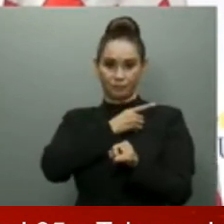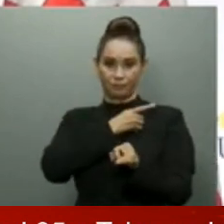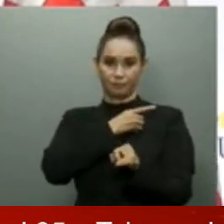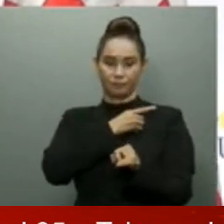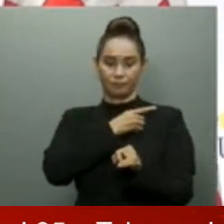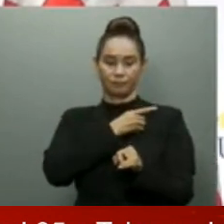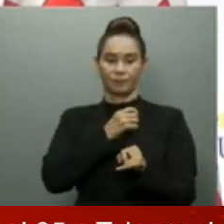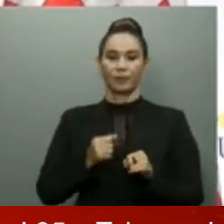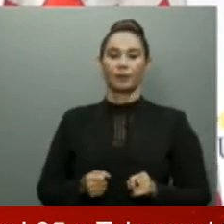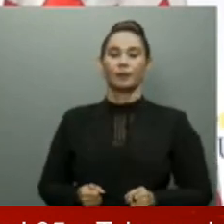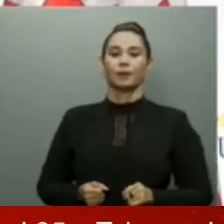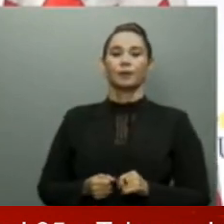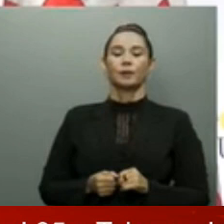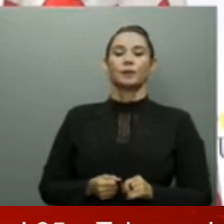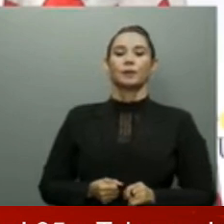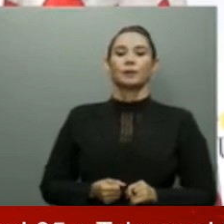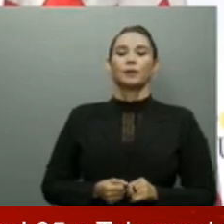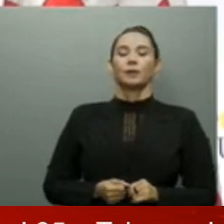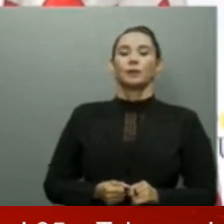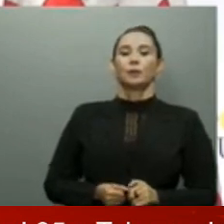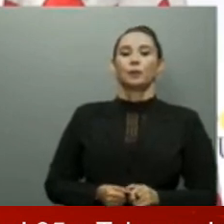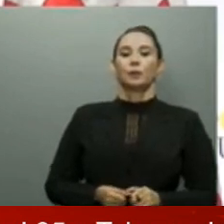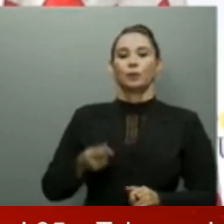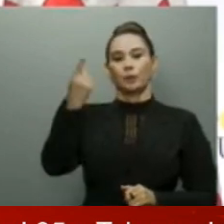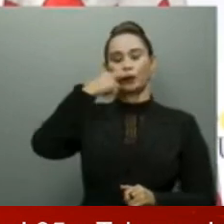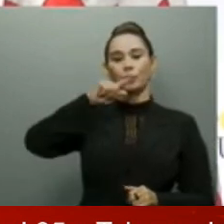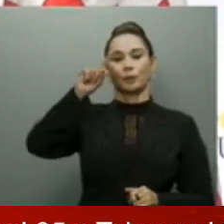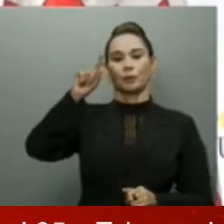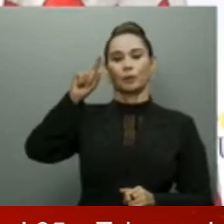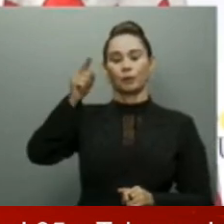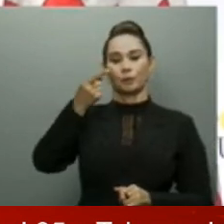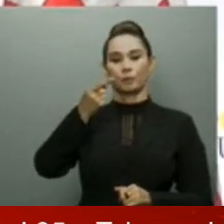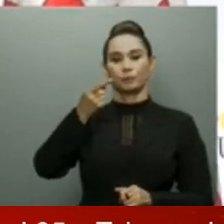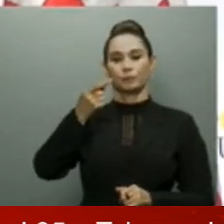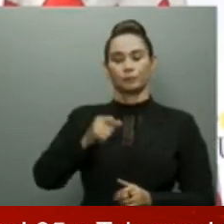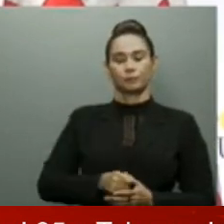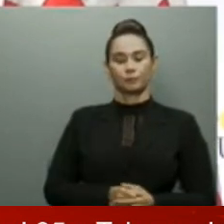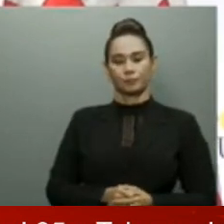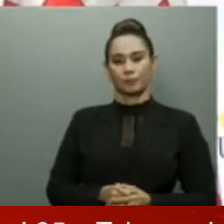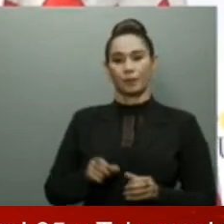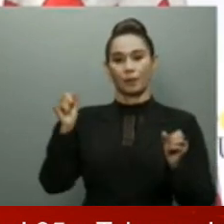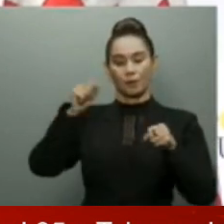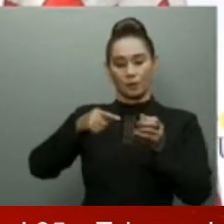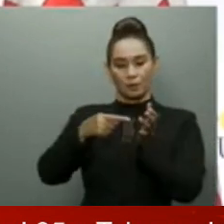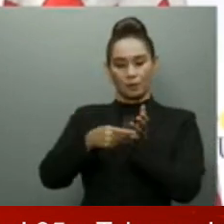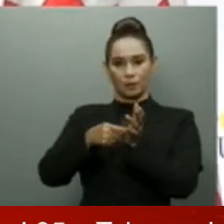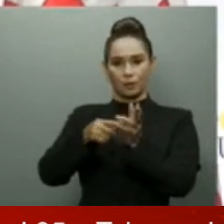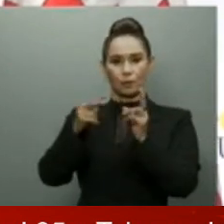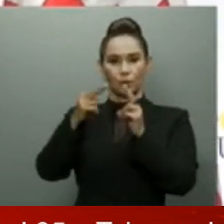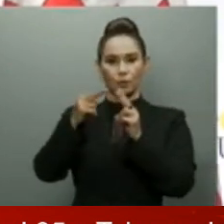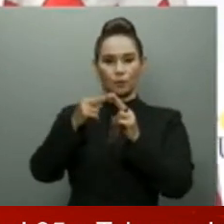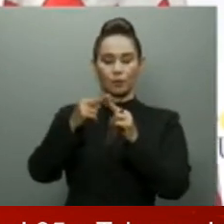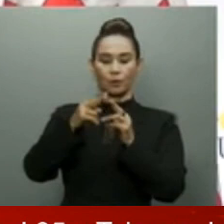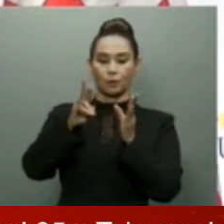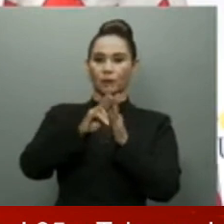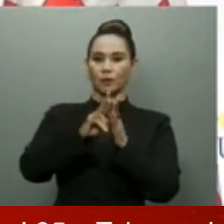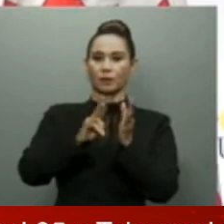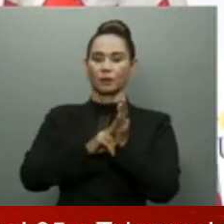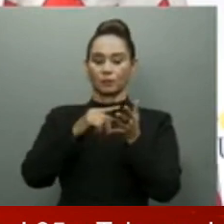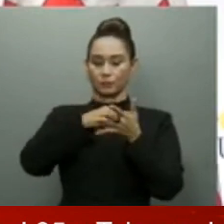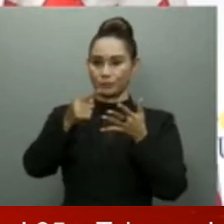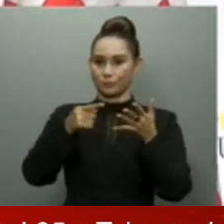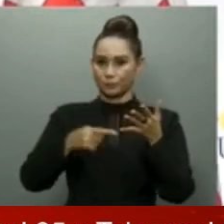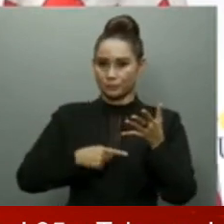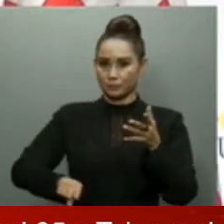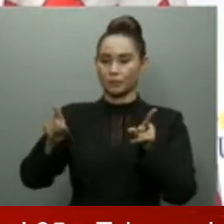para como primer poder del Estado conozca los pasos a seguir así como los alcances de dicha